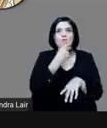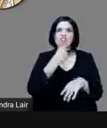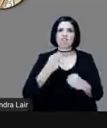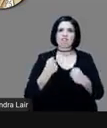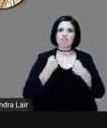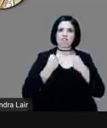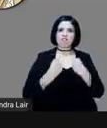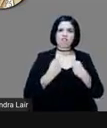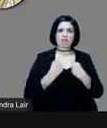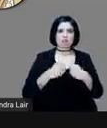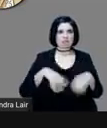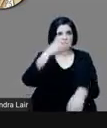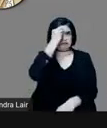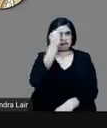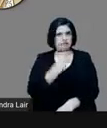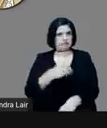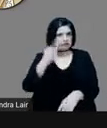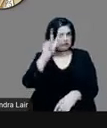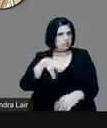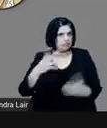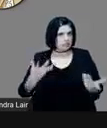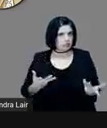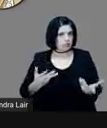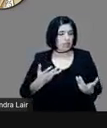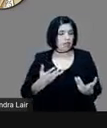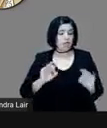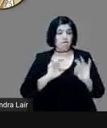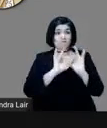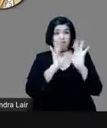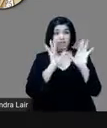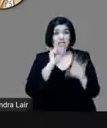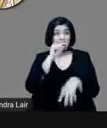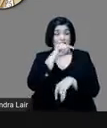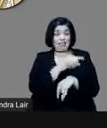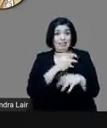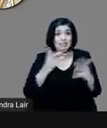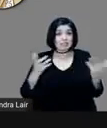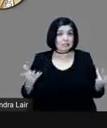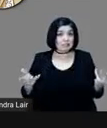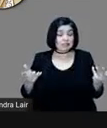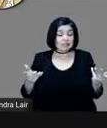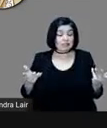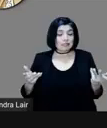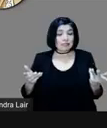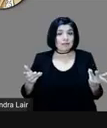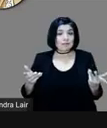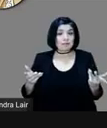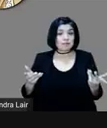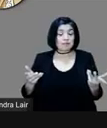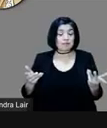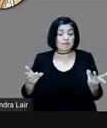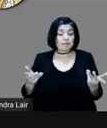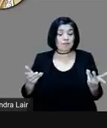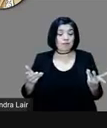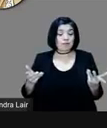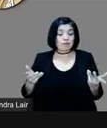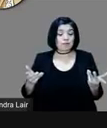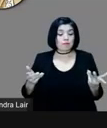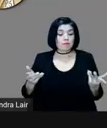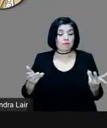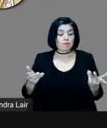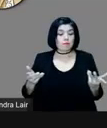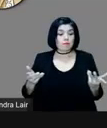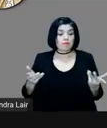terrible, y en un momento dado se había solicitado que permitieran a